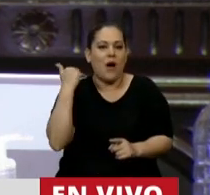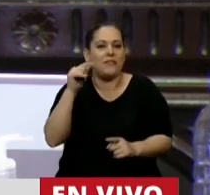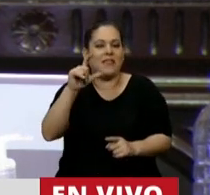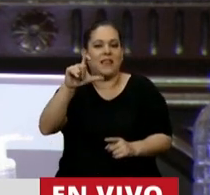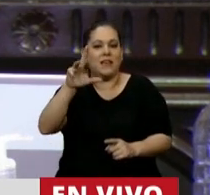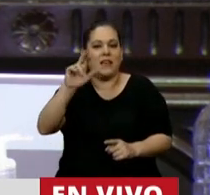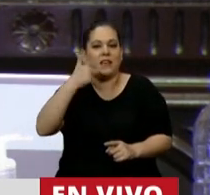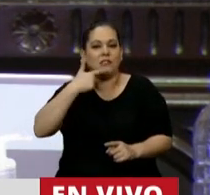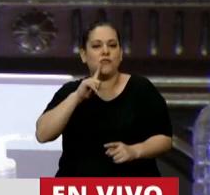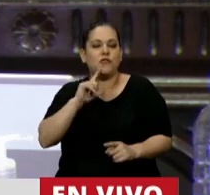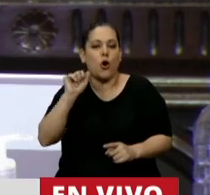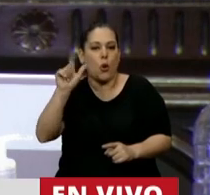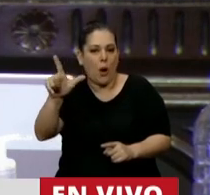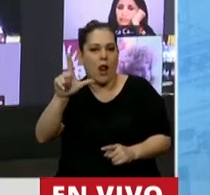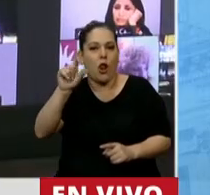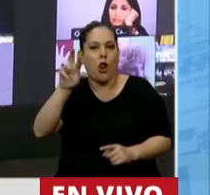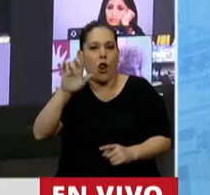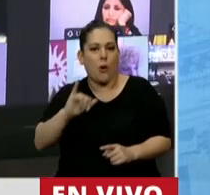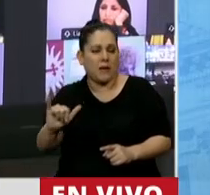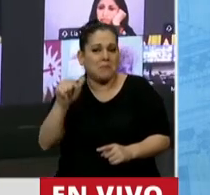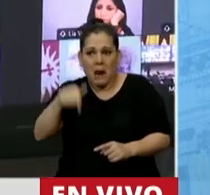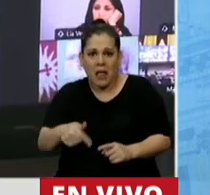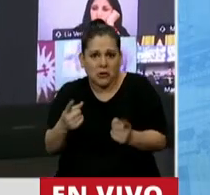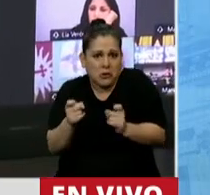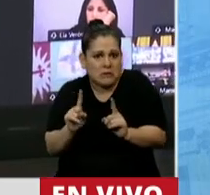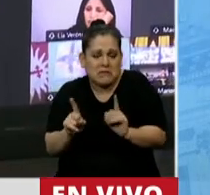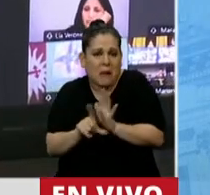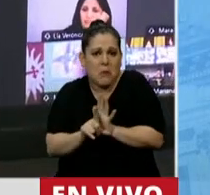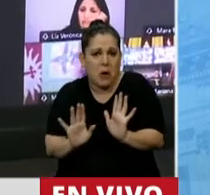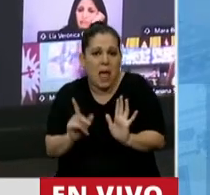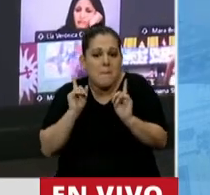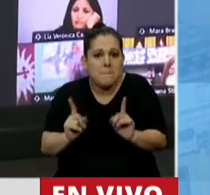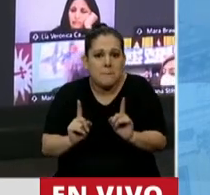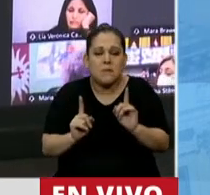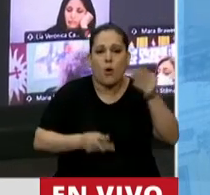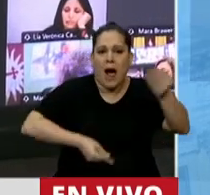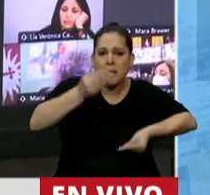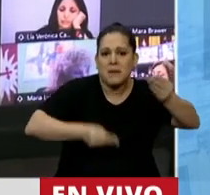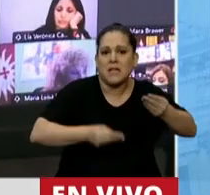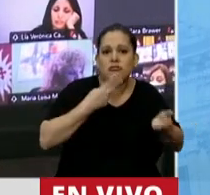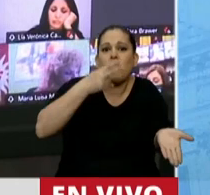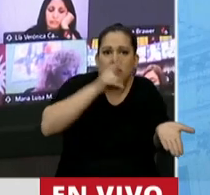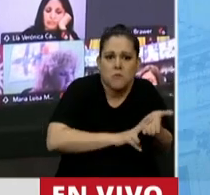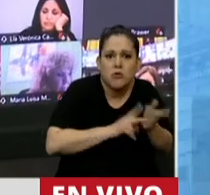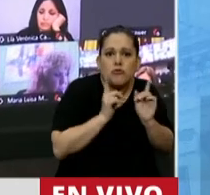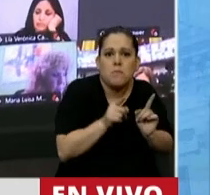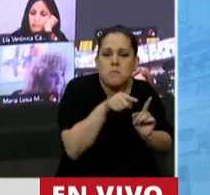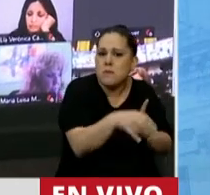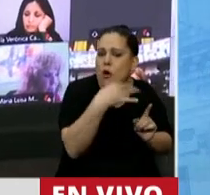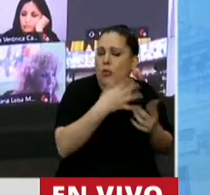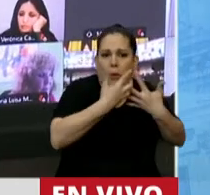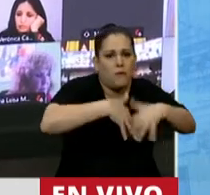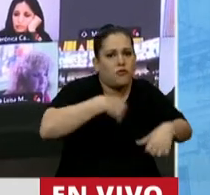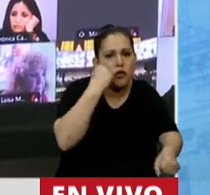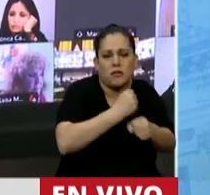López. Para esto no necesitamos una ley, sino que nuestra administración tributaria se ponga a trabajar como se debe